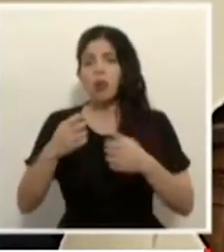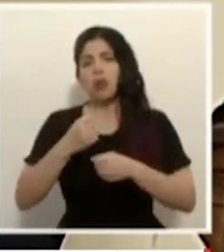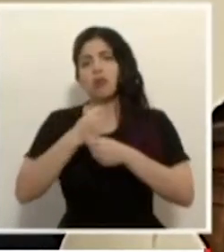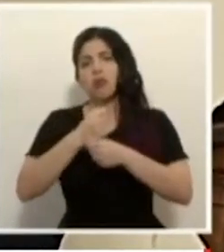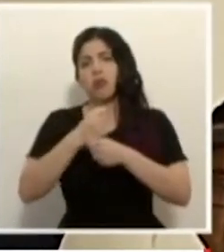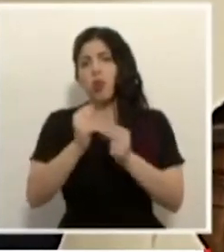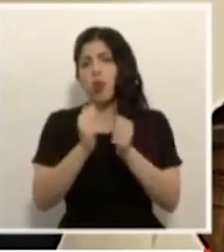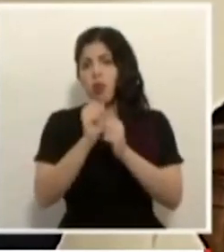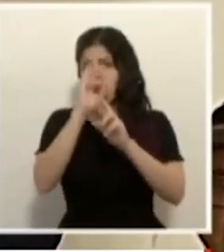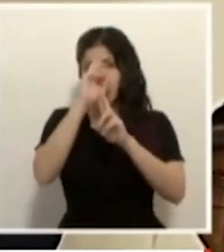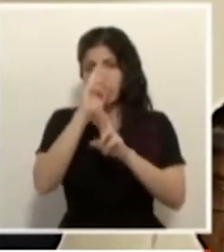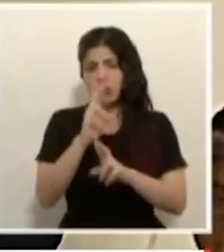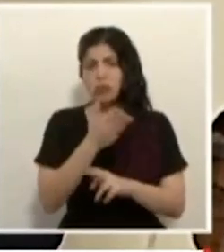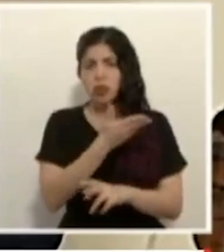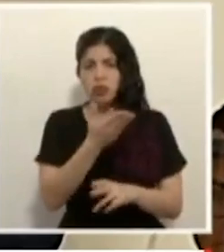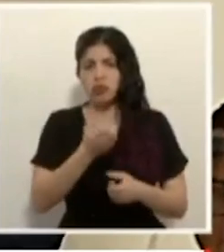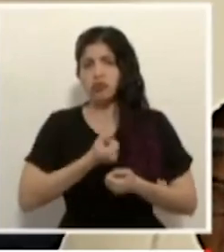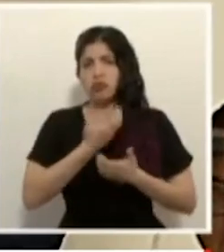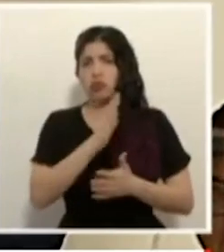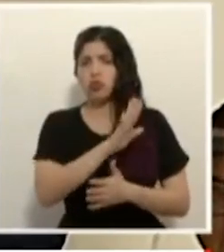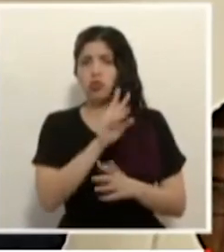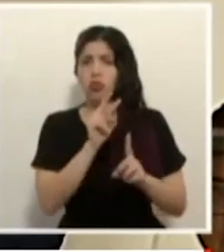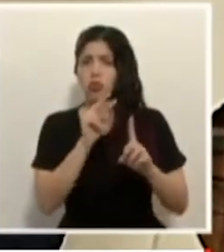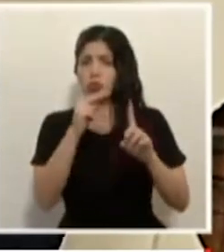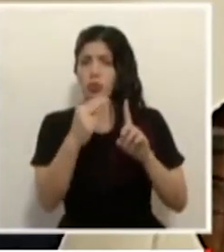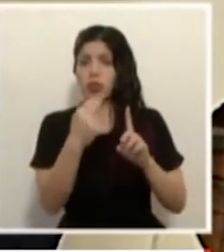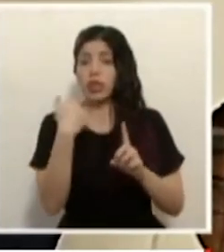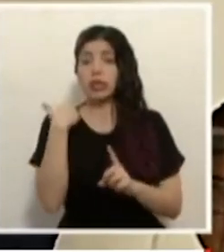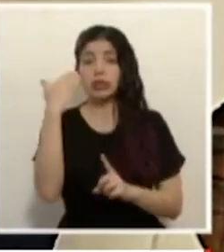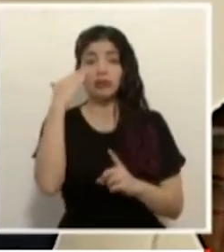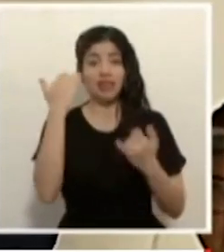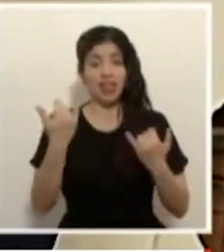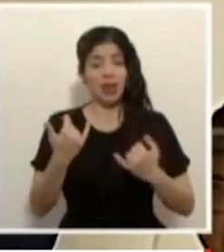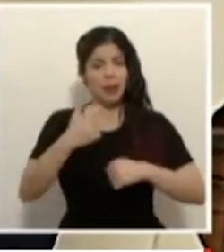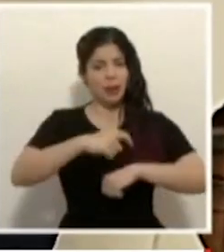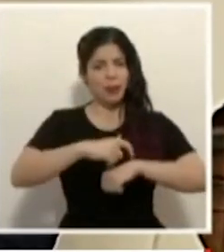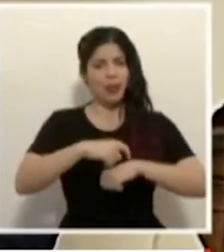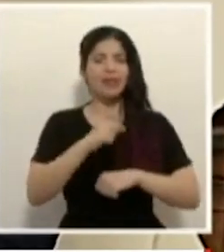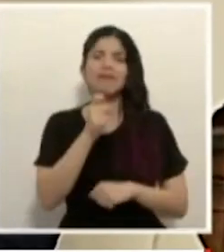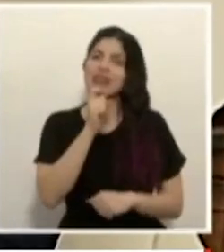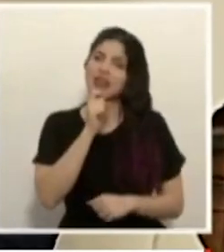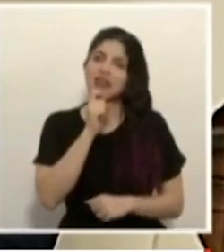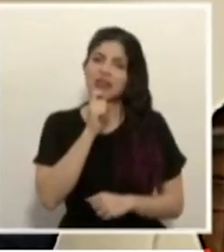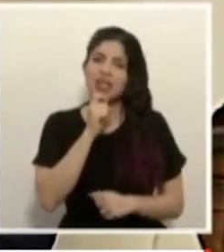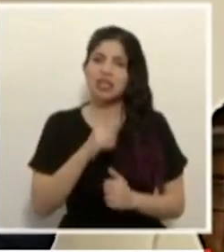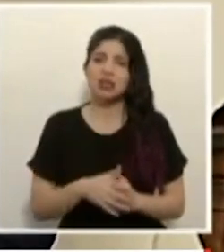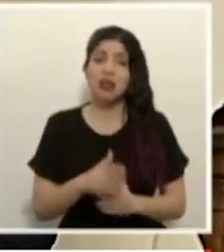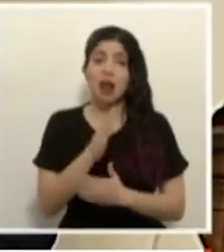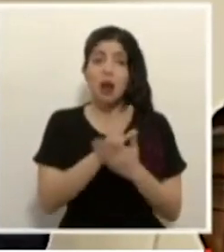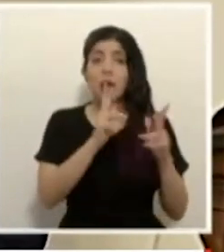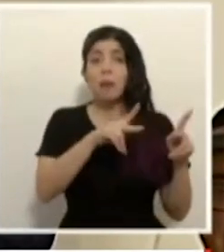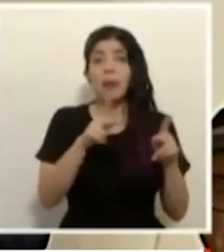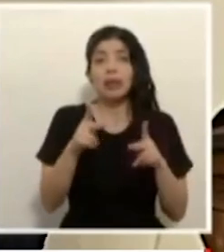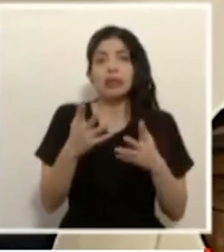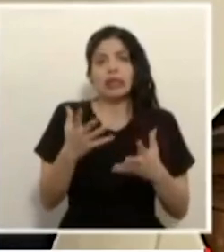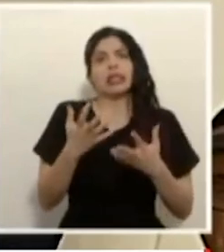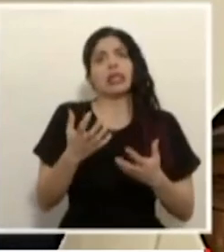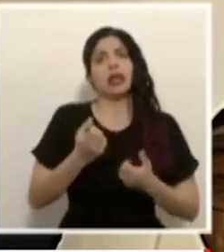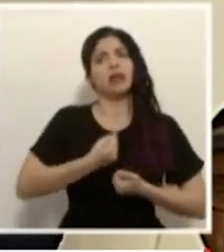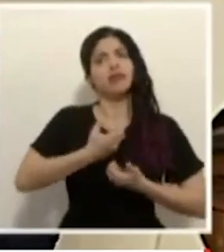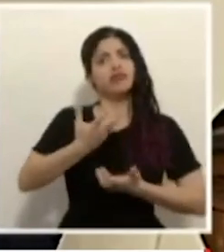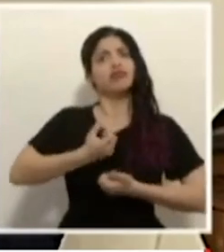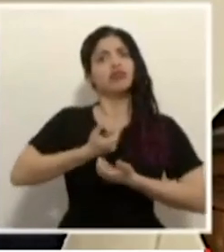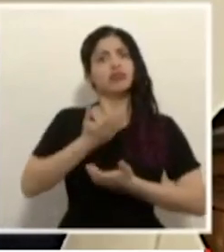respetuosa. Y entiendo que estamos en un momento difícil y que diferentes personas quieran manifestar